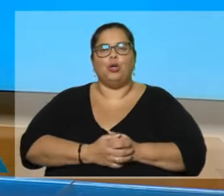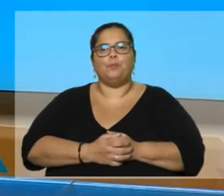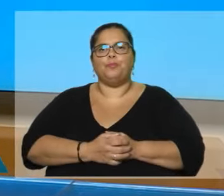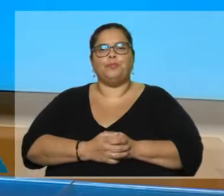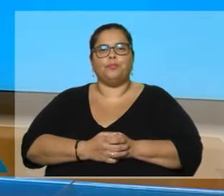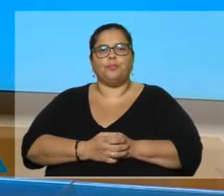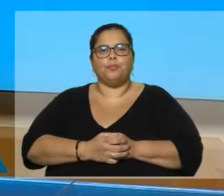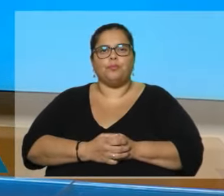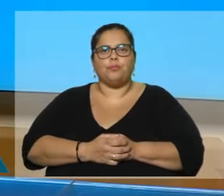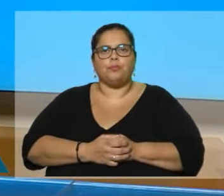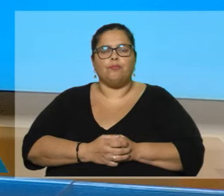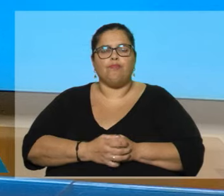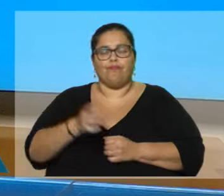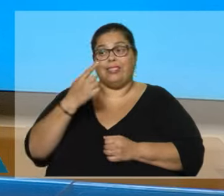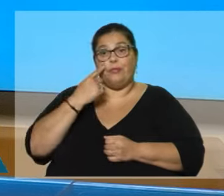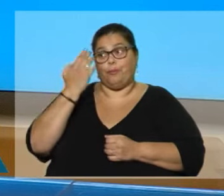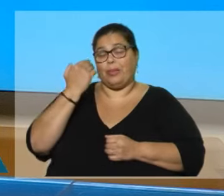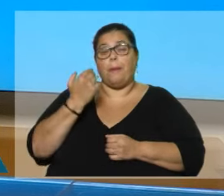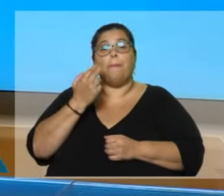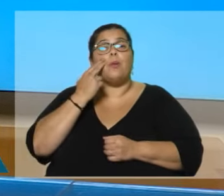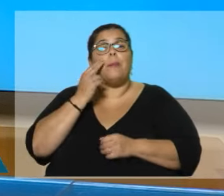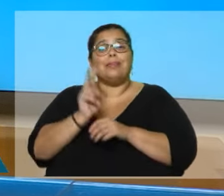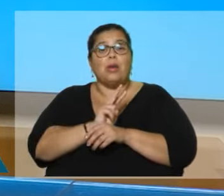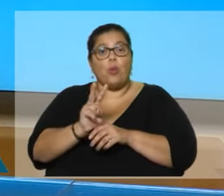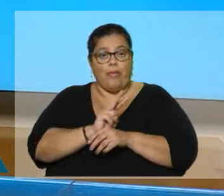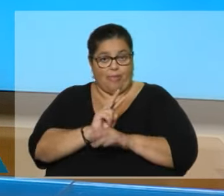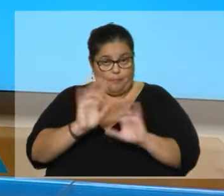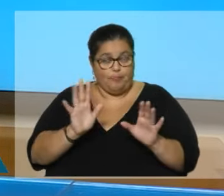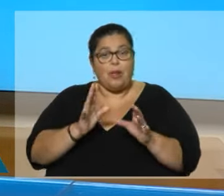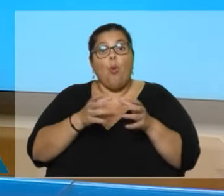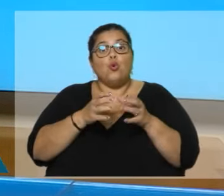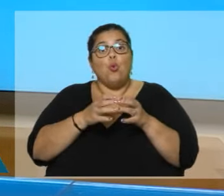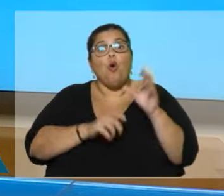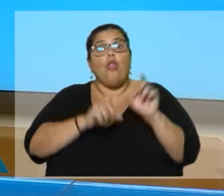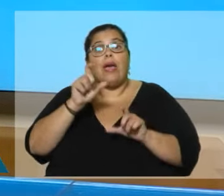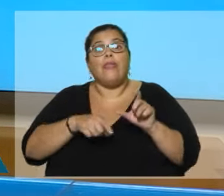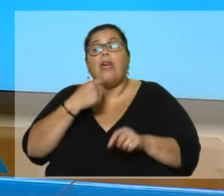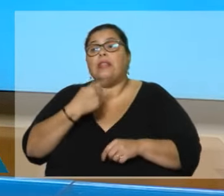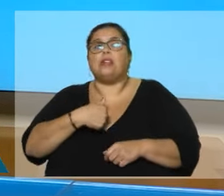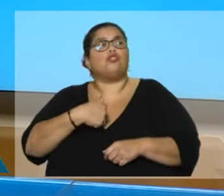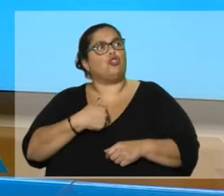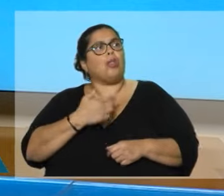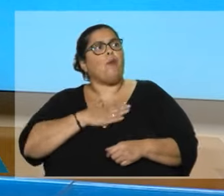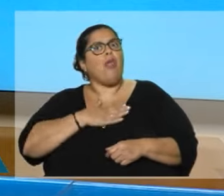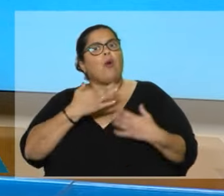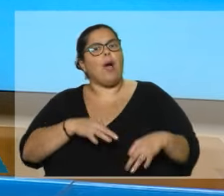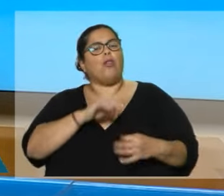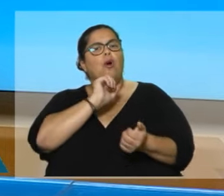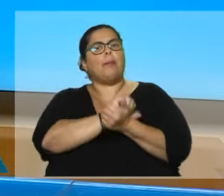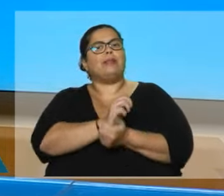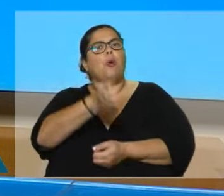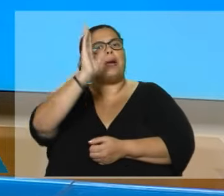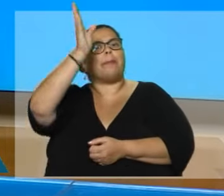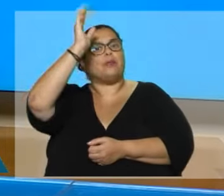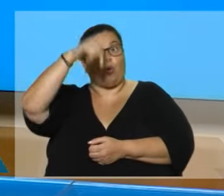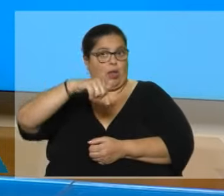vio que hay problemas con la seguridad. Bueno, un grupo de gente puede decir, estamos de acuerdo con que haya cadena perpetua, que hoy en Uruguay no